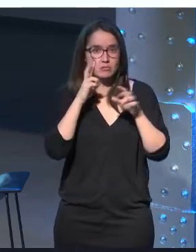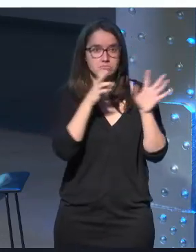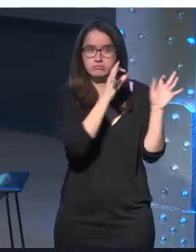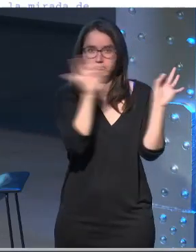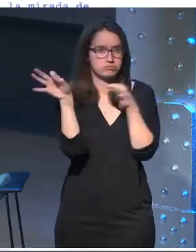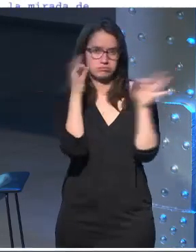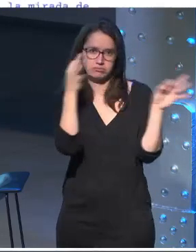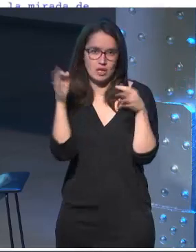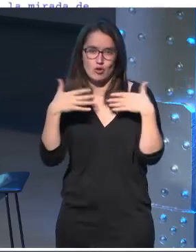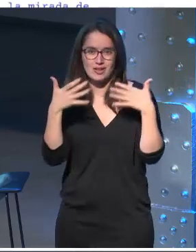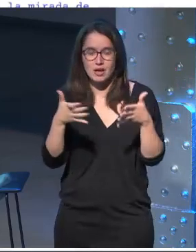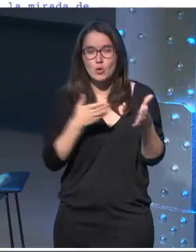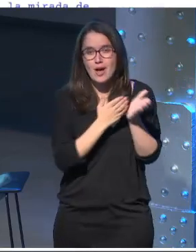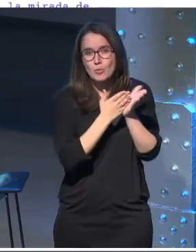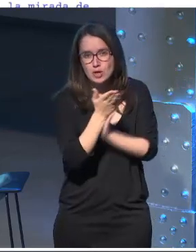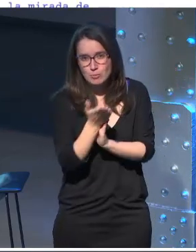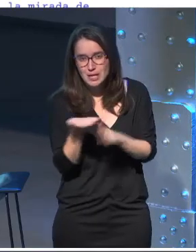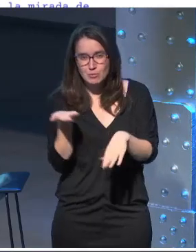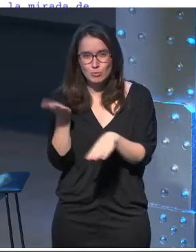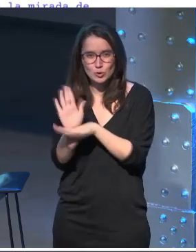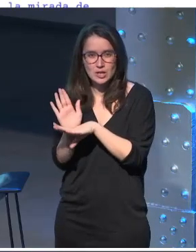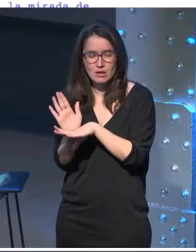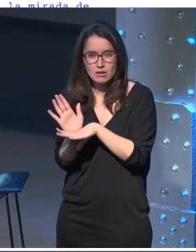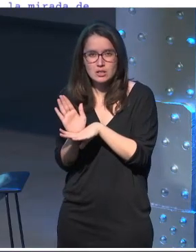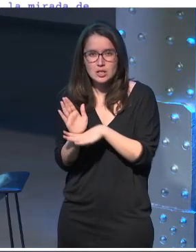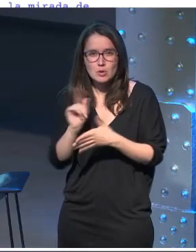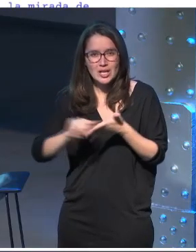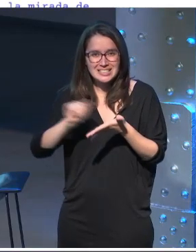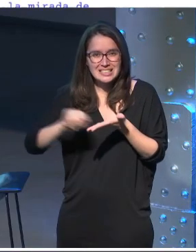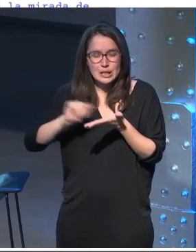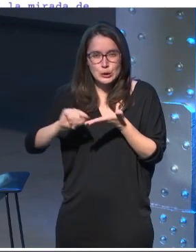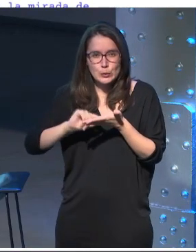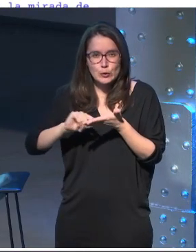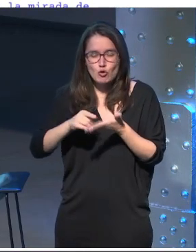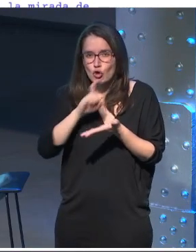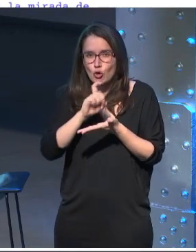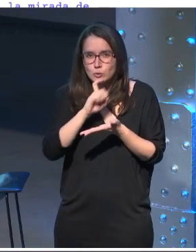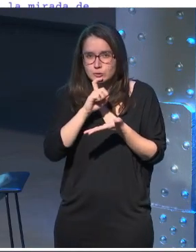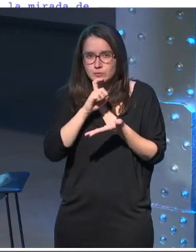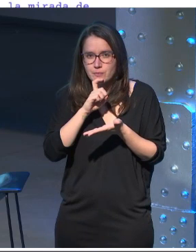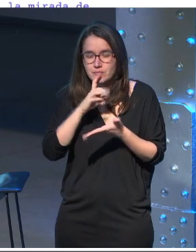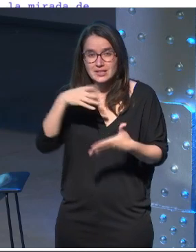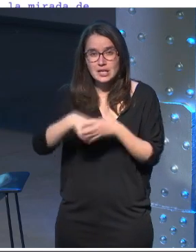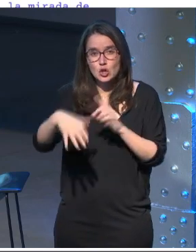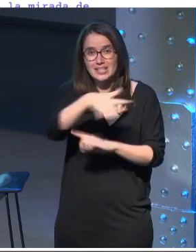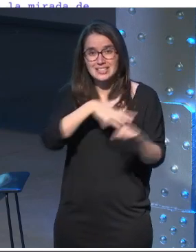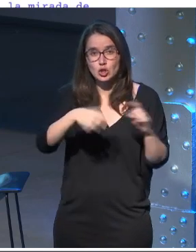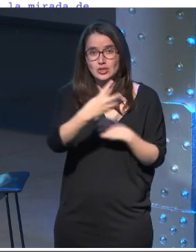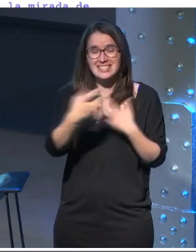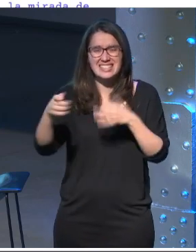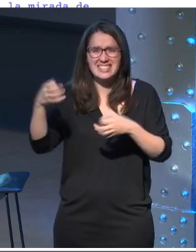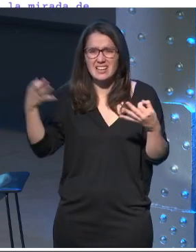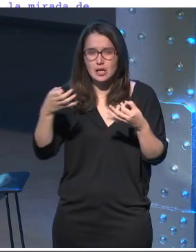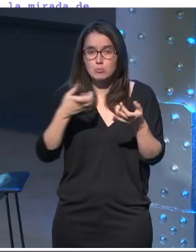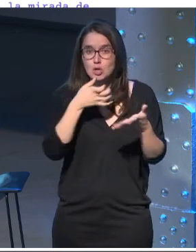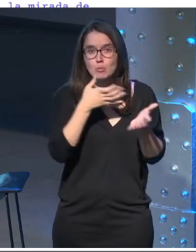quiera bueno una opción que tenemos para mostrar y poner en ese por escrito como el que es lo que aparece en ese entorno 360 es por